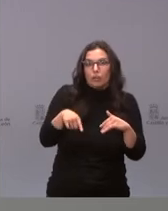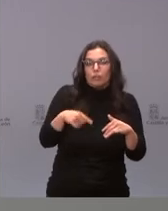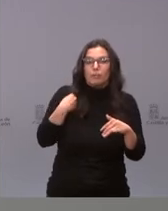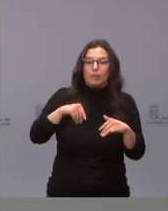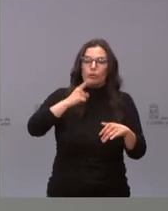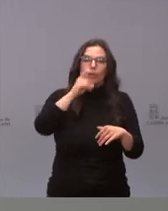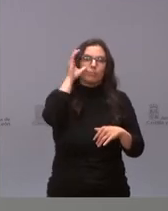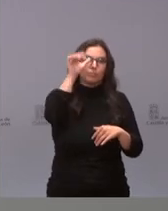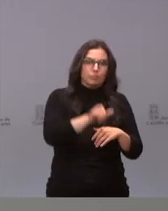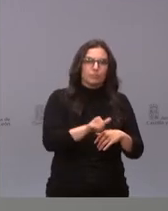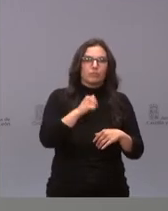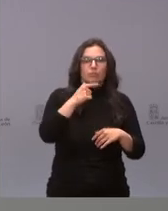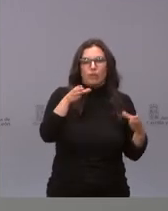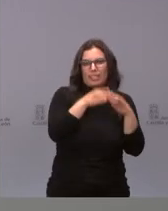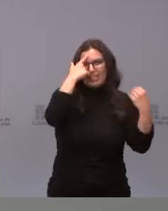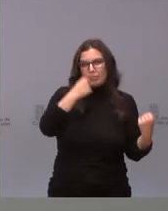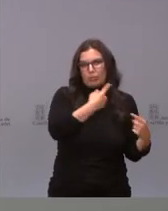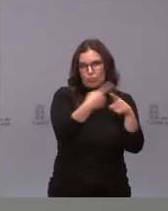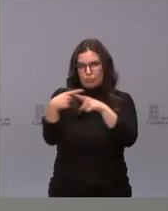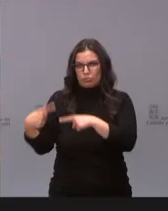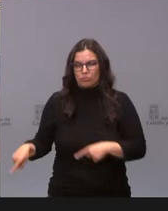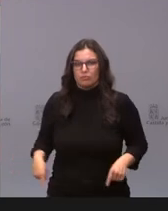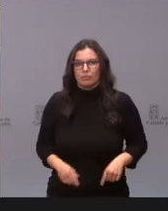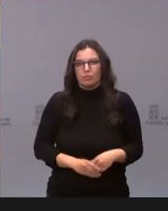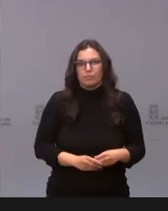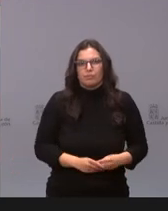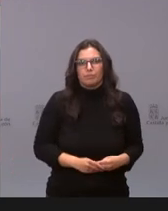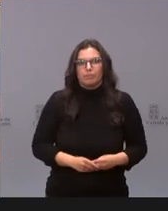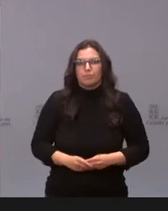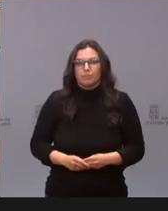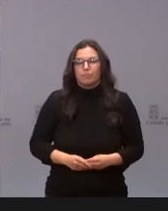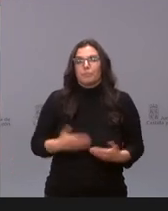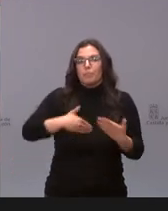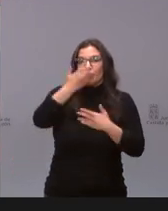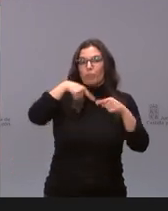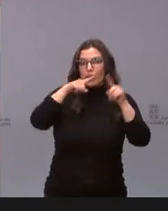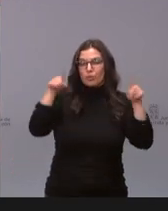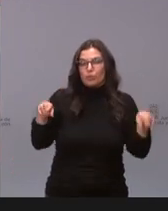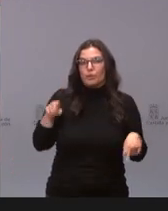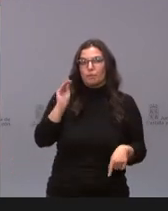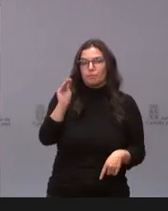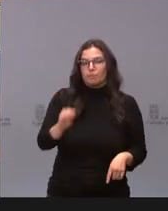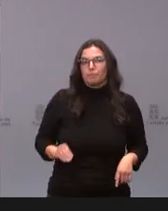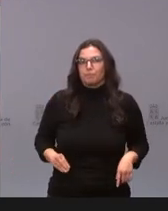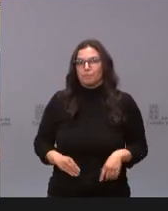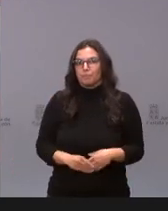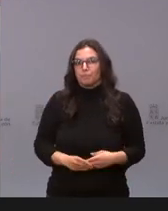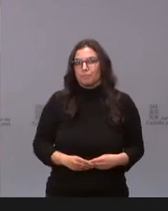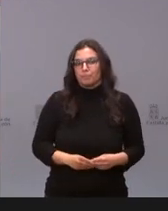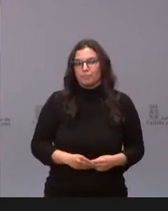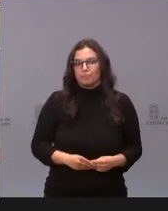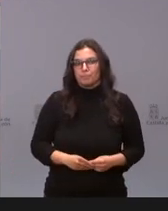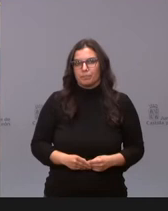la Comisión de Salud Pública. La pregunta del Norte de Castilla la realiza hoy Susana Escribano. Cuando quiera, Susana.